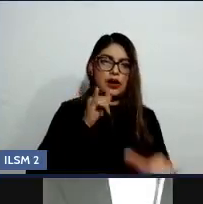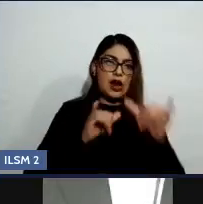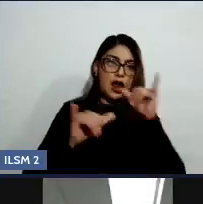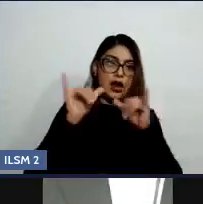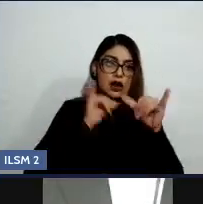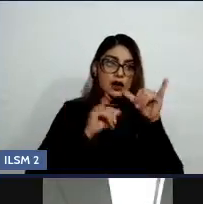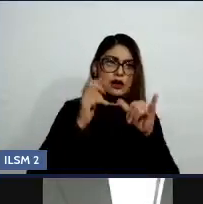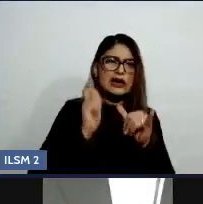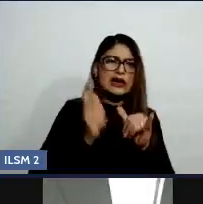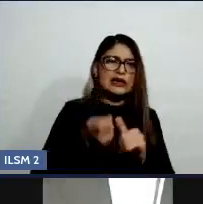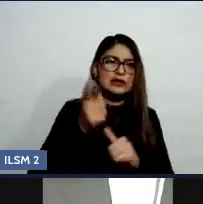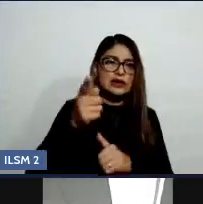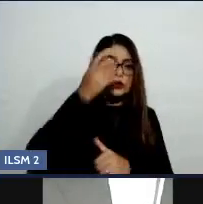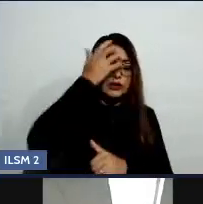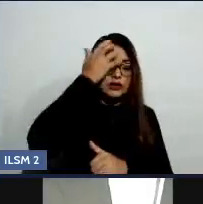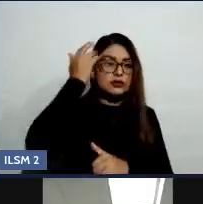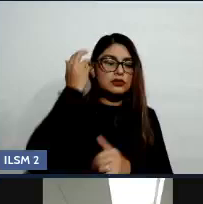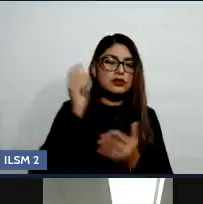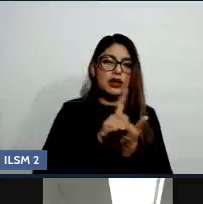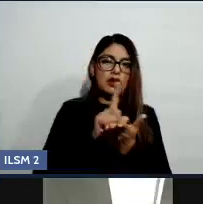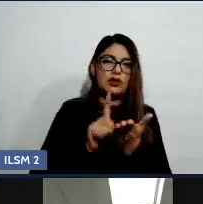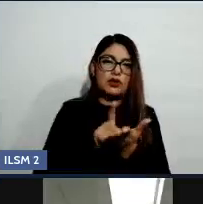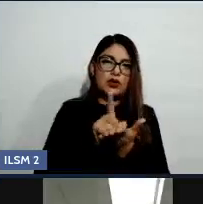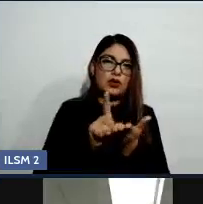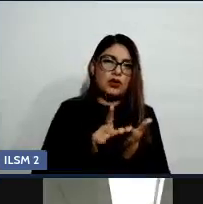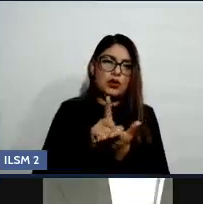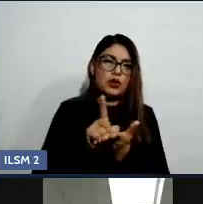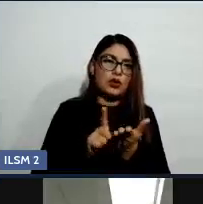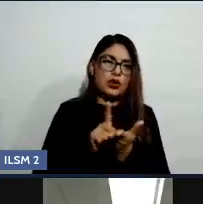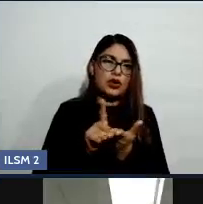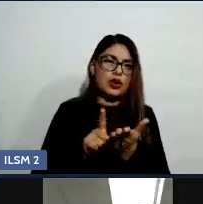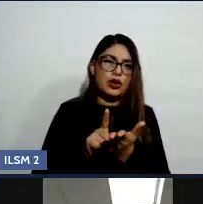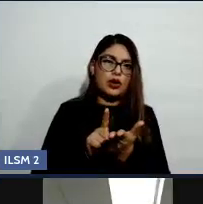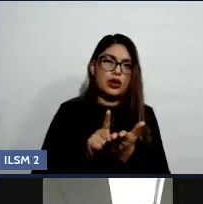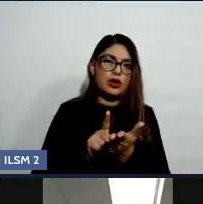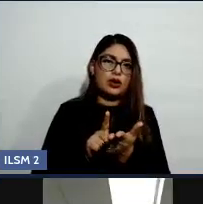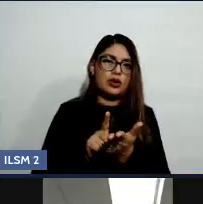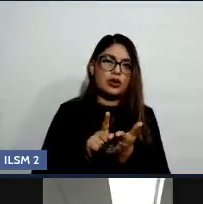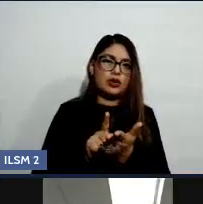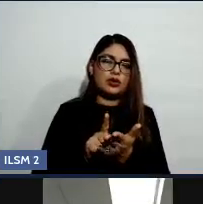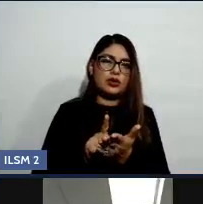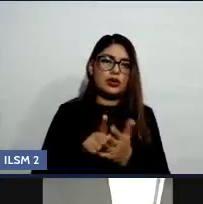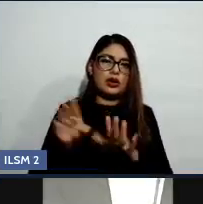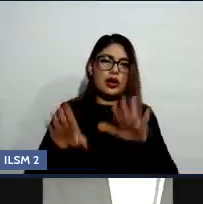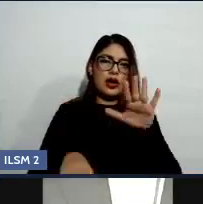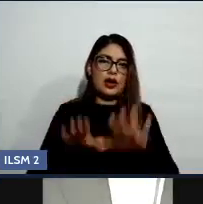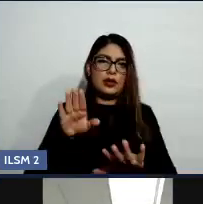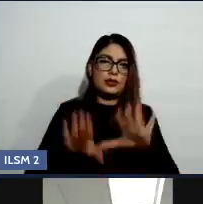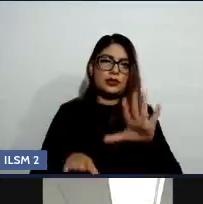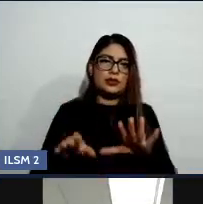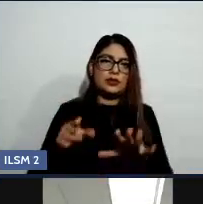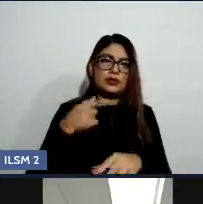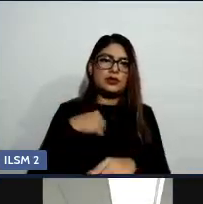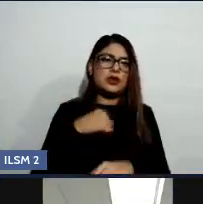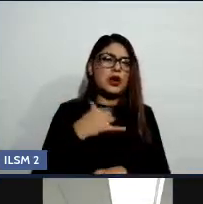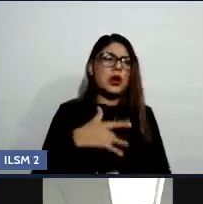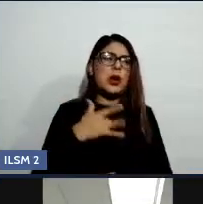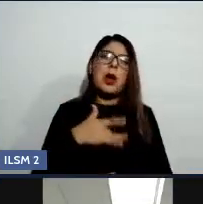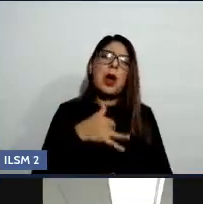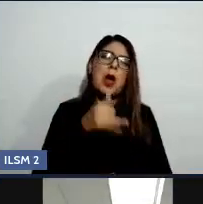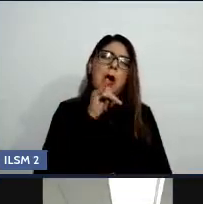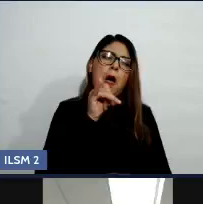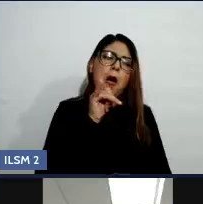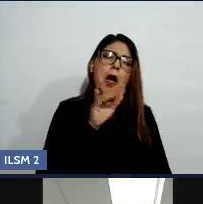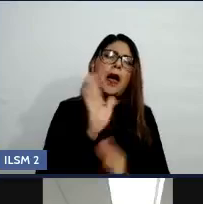sustancia, ¿no? Ahora, a veces la dejamos fuera. Cuando aquí vienen y yo les pregunto, vamos